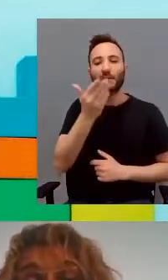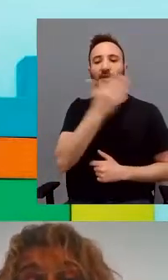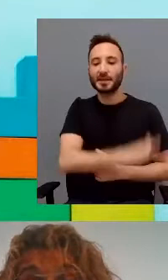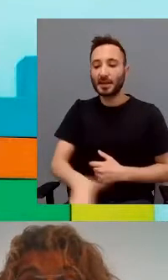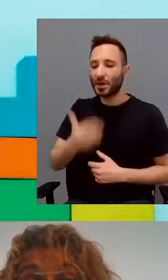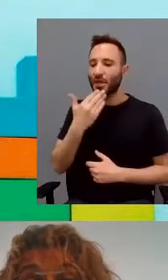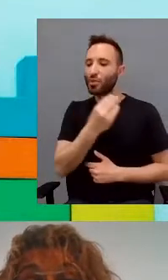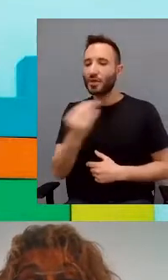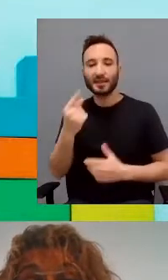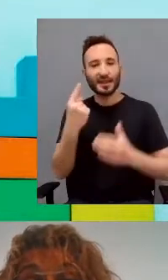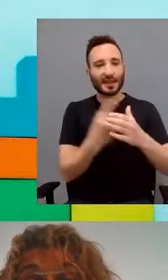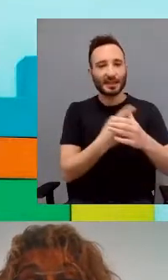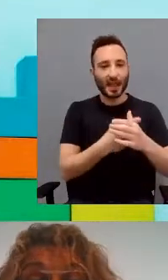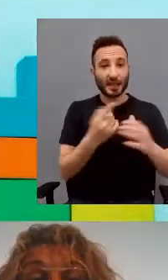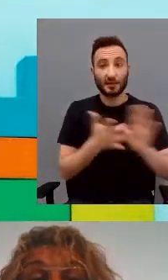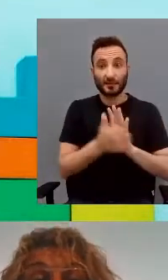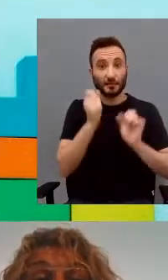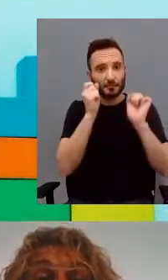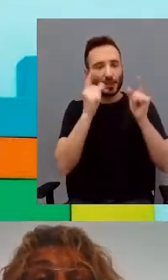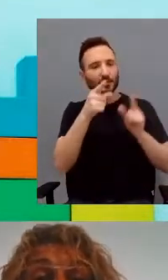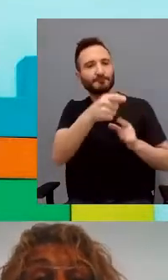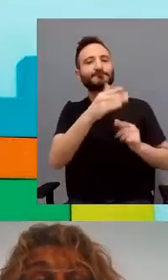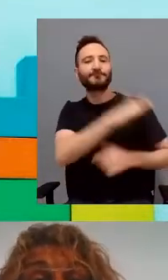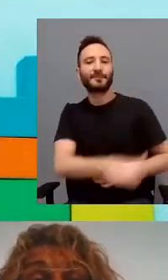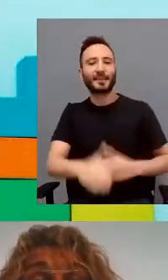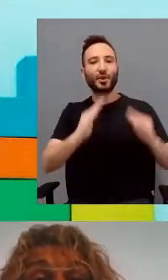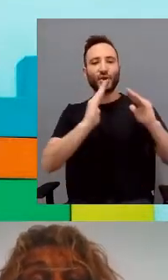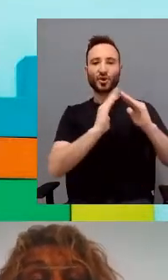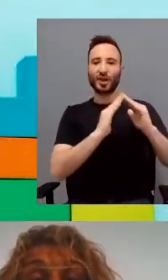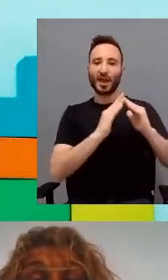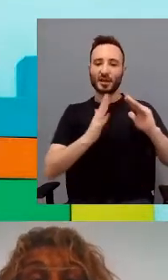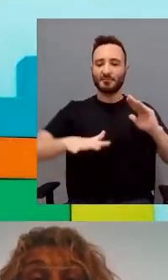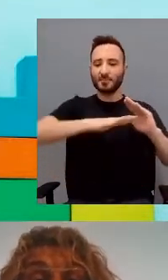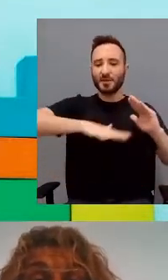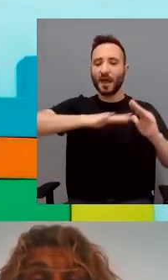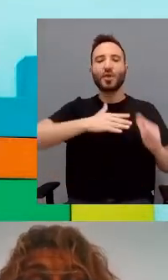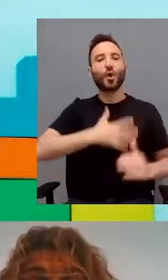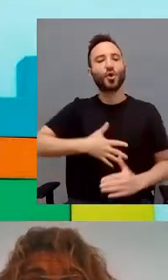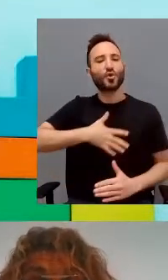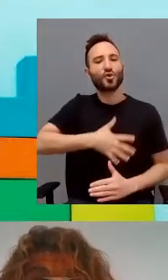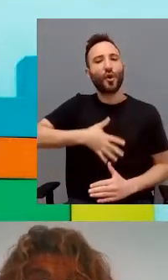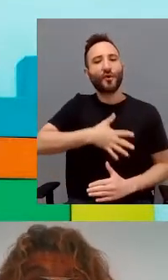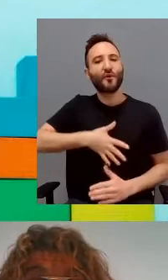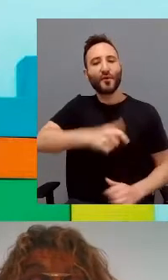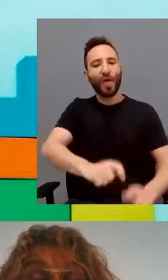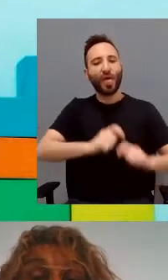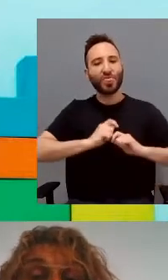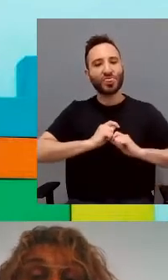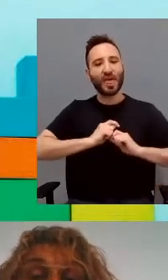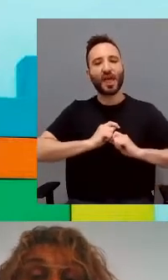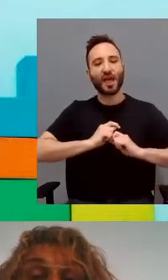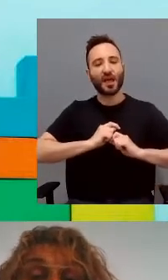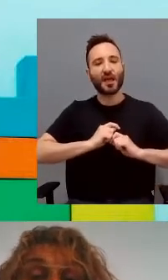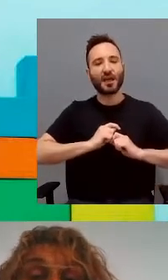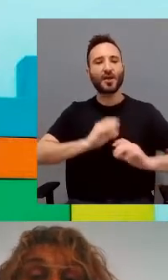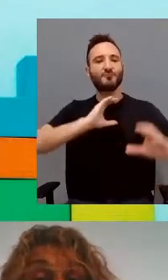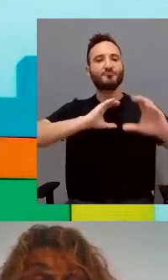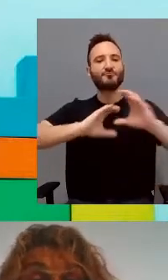con TEA. Entonces, nos encontramos que el niño se encuentra en su casa en un espacio de confort donde le facilita la